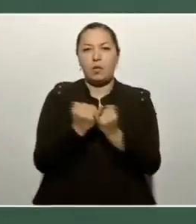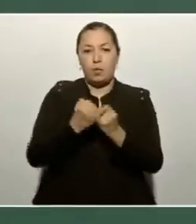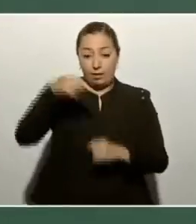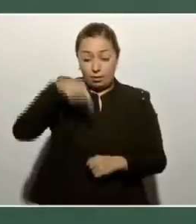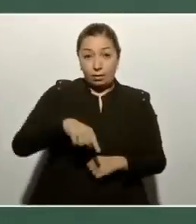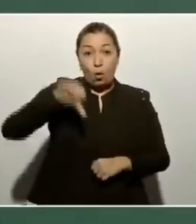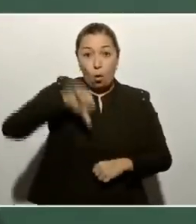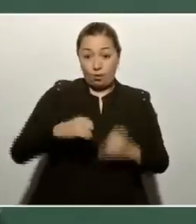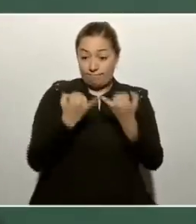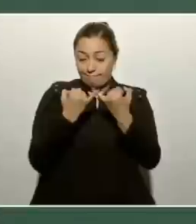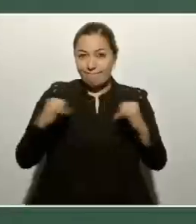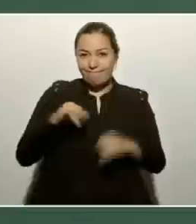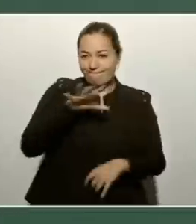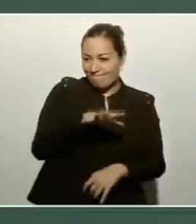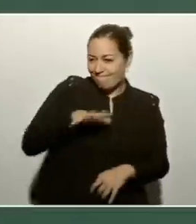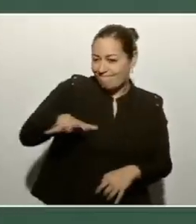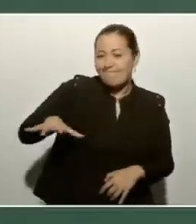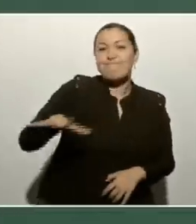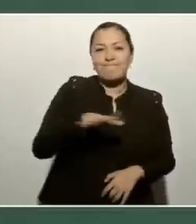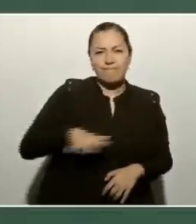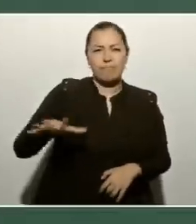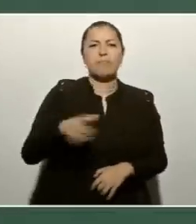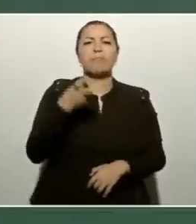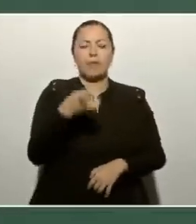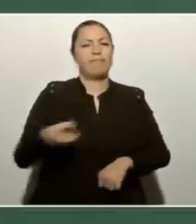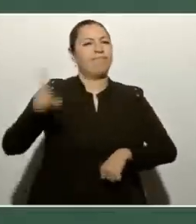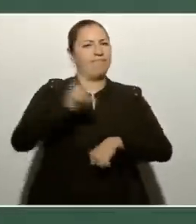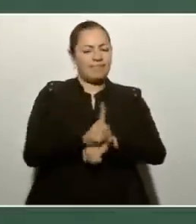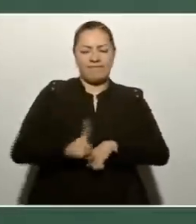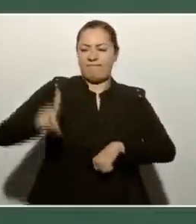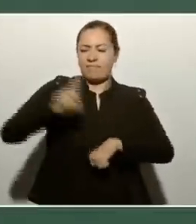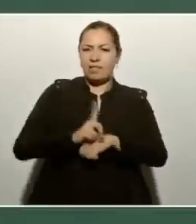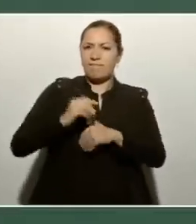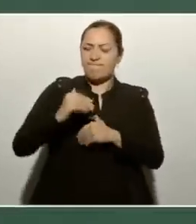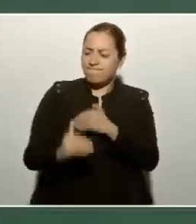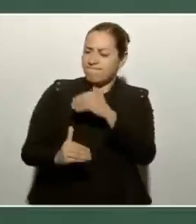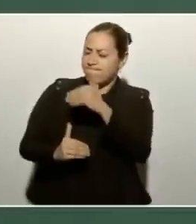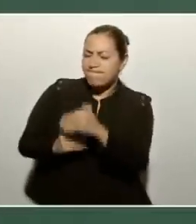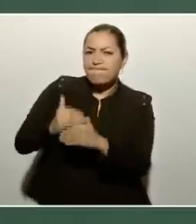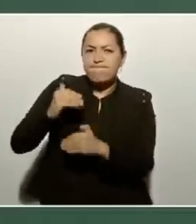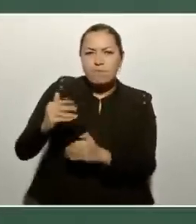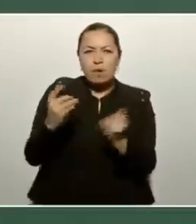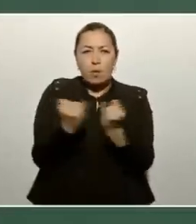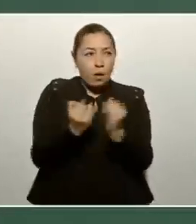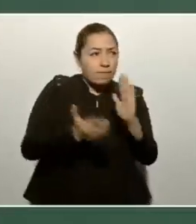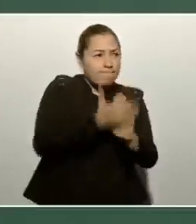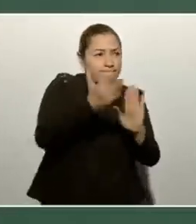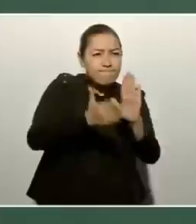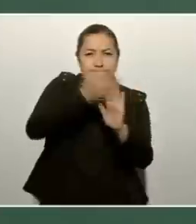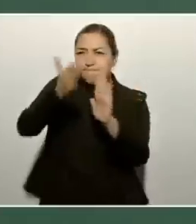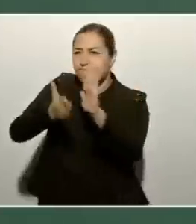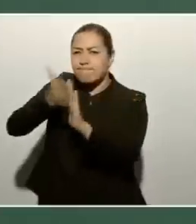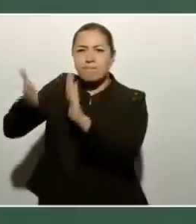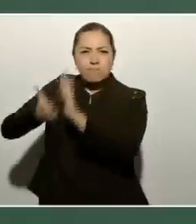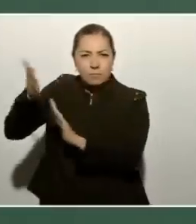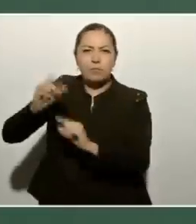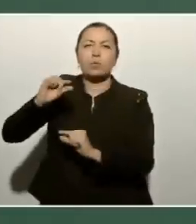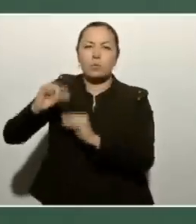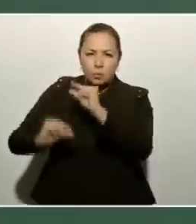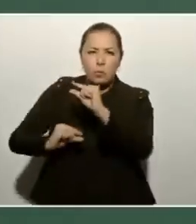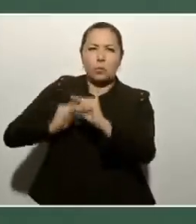Esta realidad avanza día a día y con cada instalación que se construye, poco a poco va contando con una